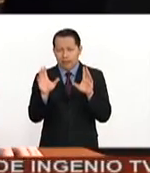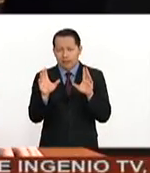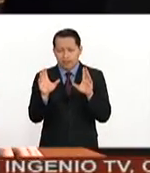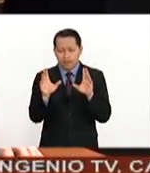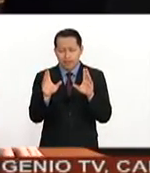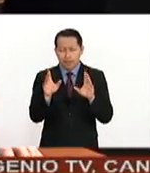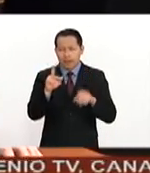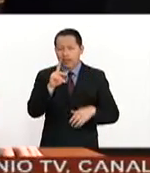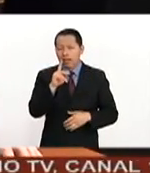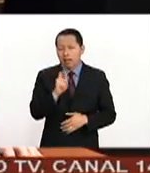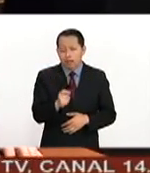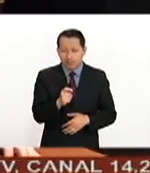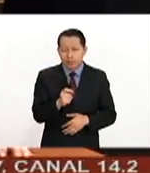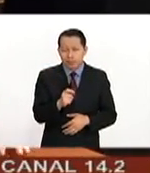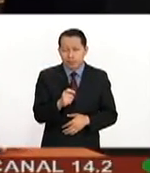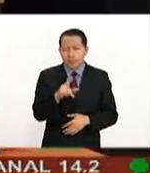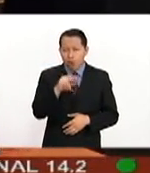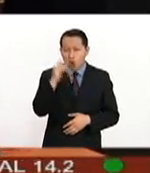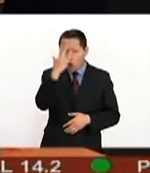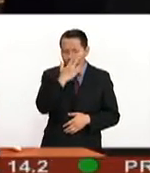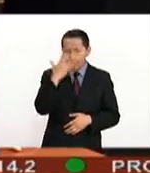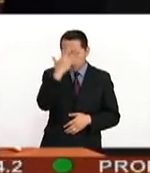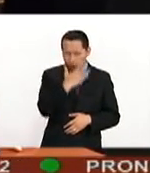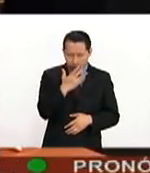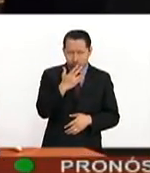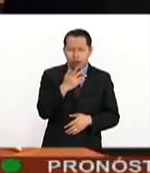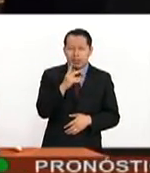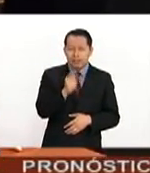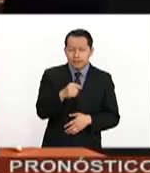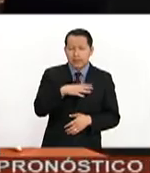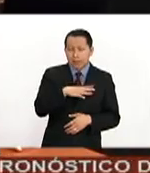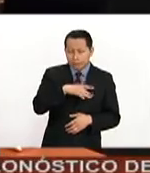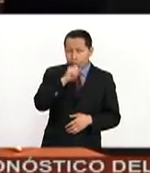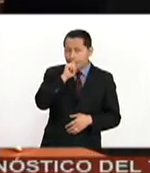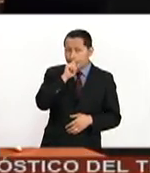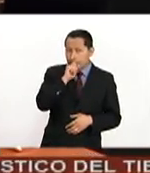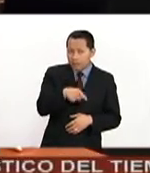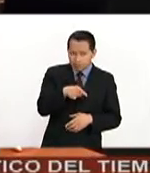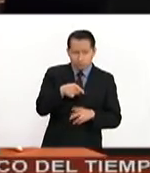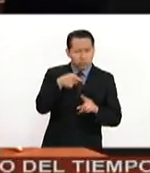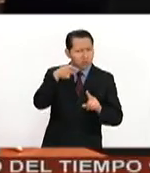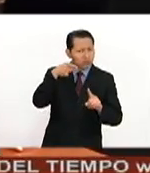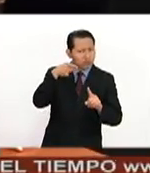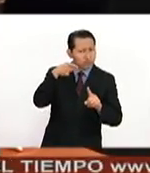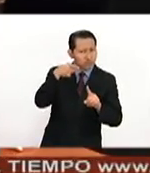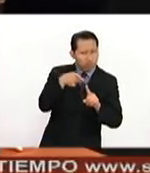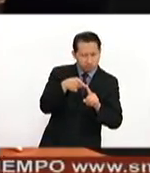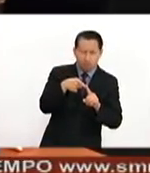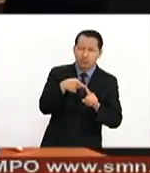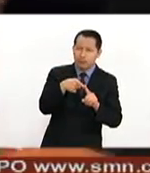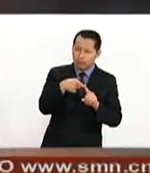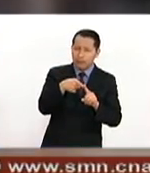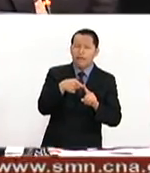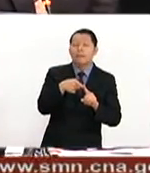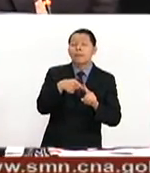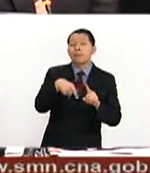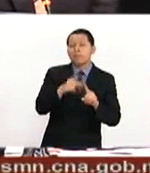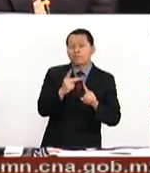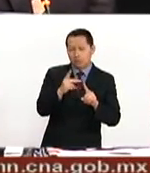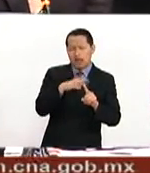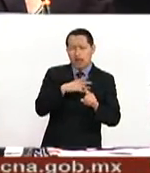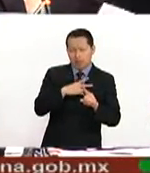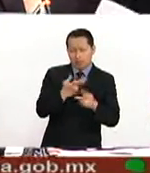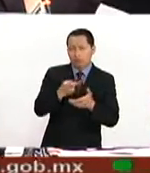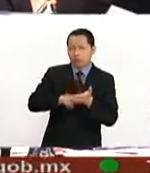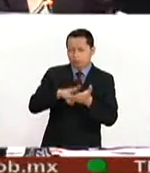Que no se confunda la falta de estridencia con la falta de estrategia. Ante